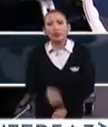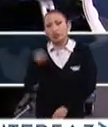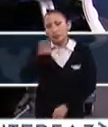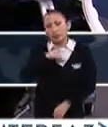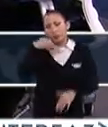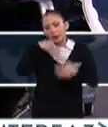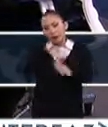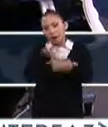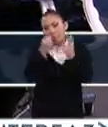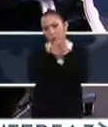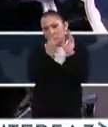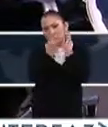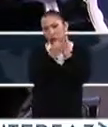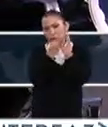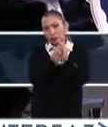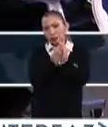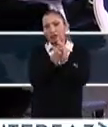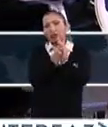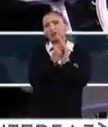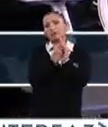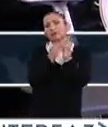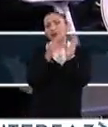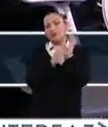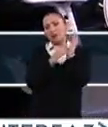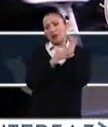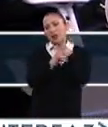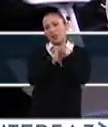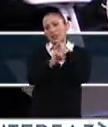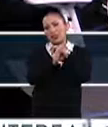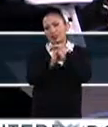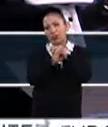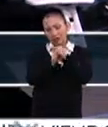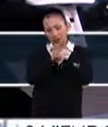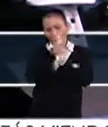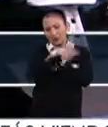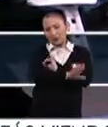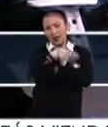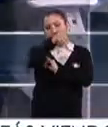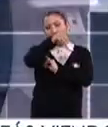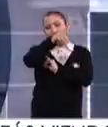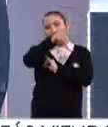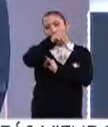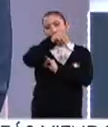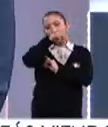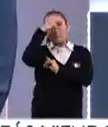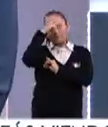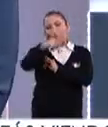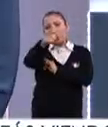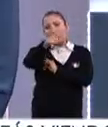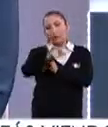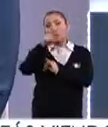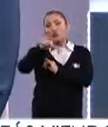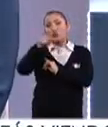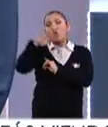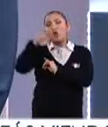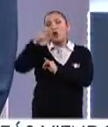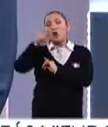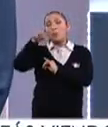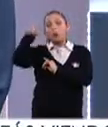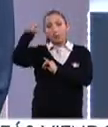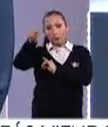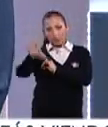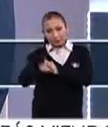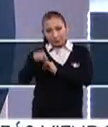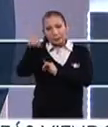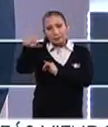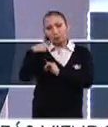entrar al MOOC a través de la página de la plataforma, es mexicox.gob.mx, pero también